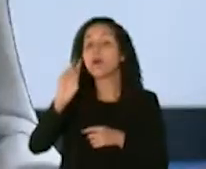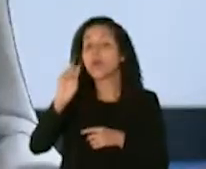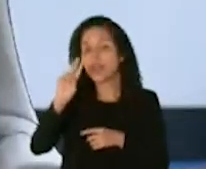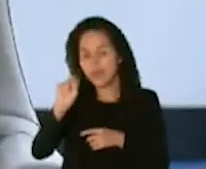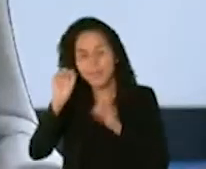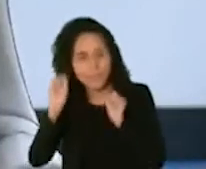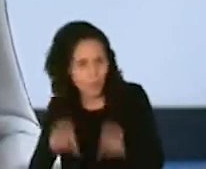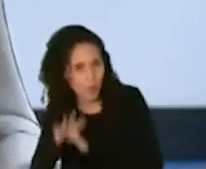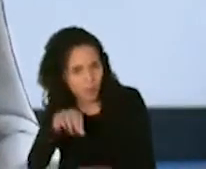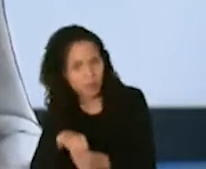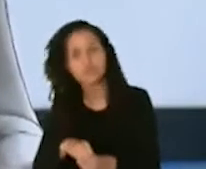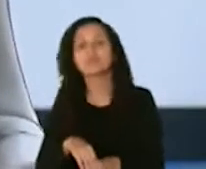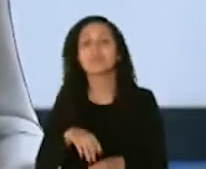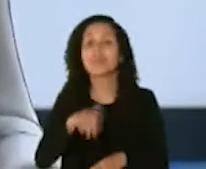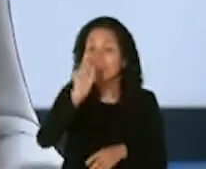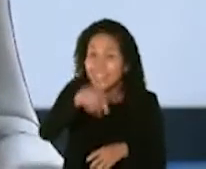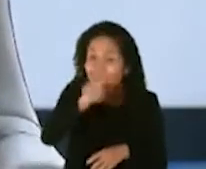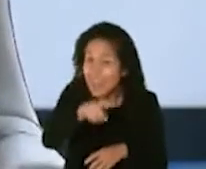definitivamente